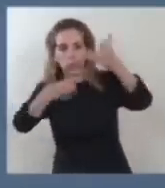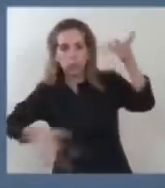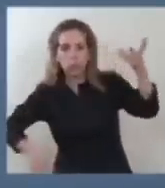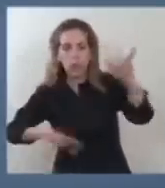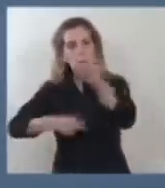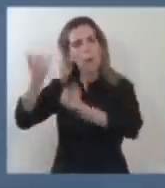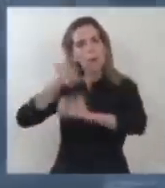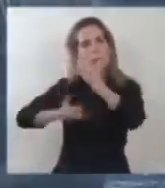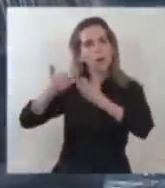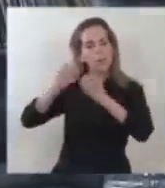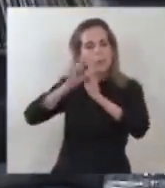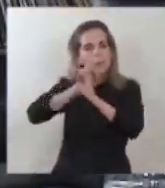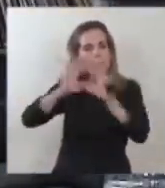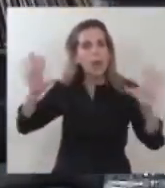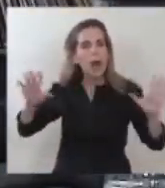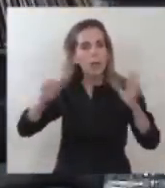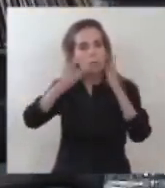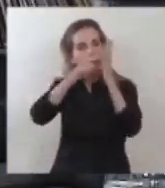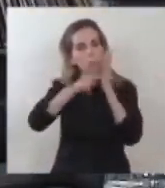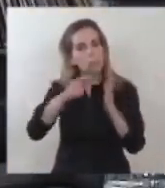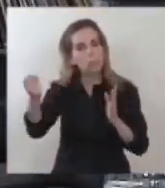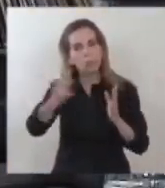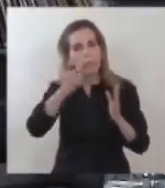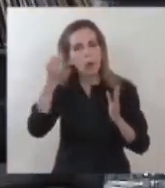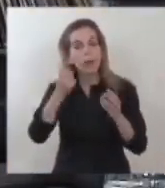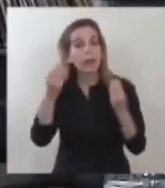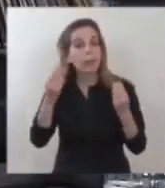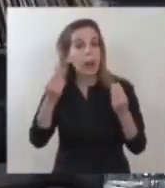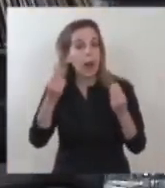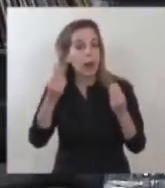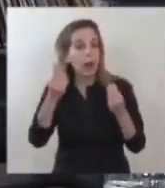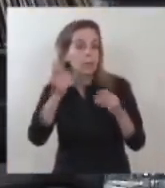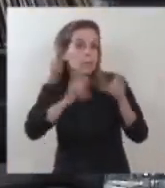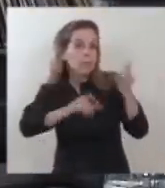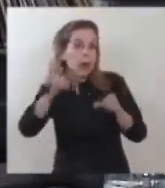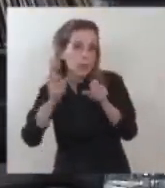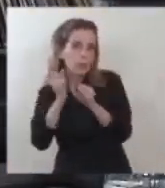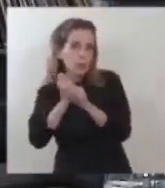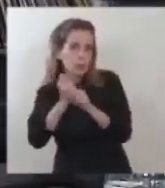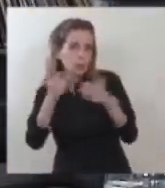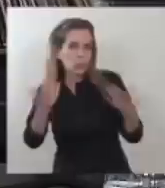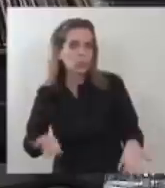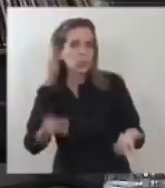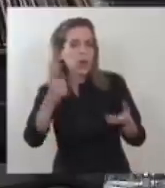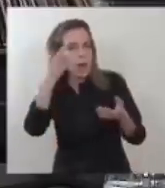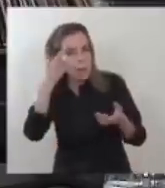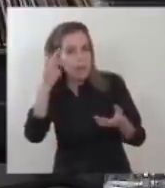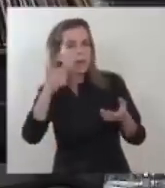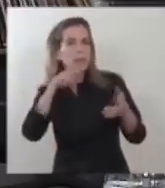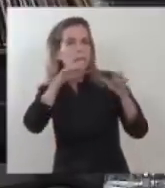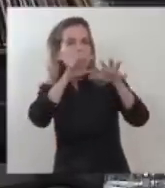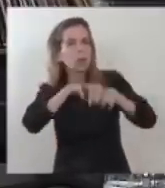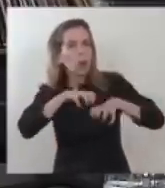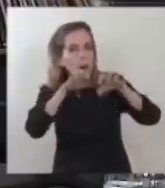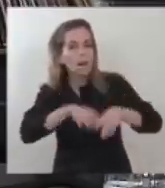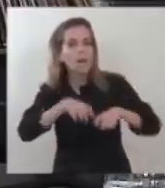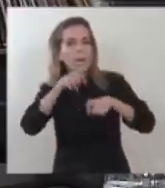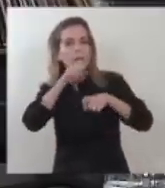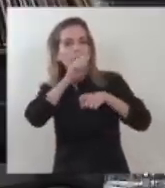centrales para aquellos que se dedican a la producción agropecuaria